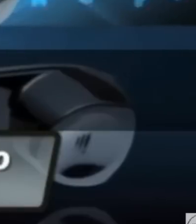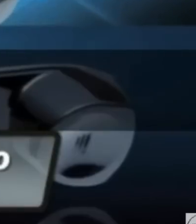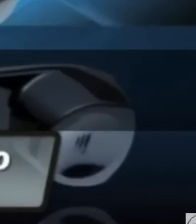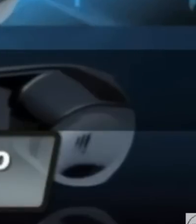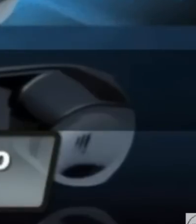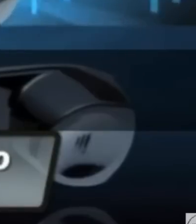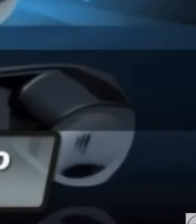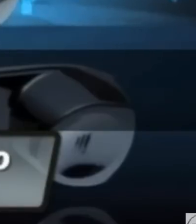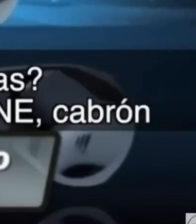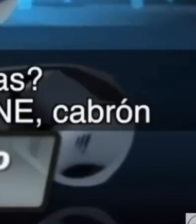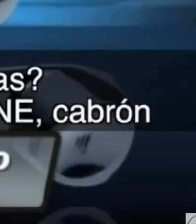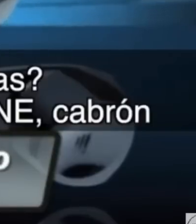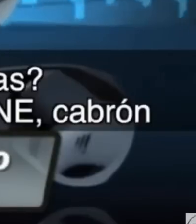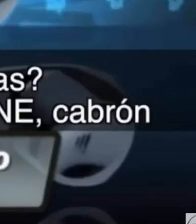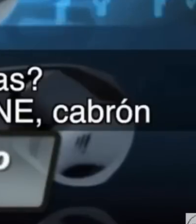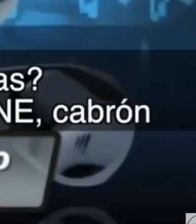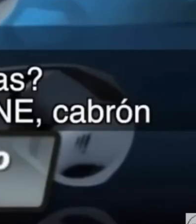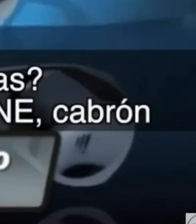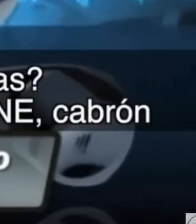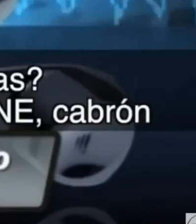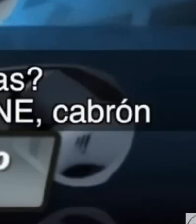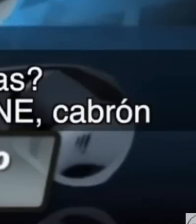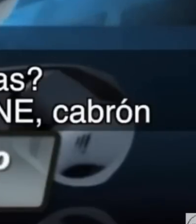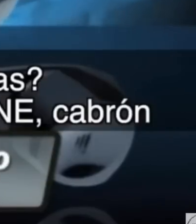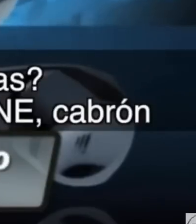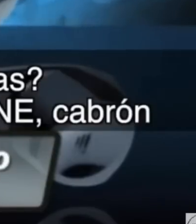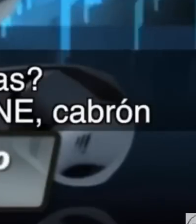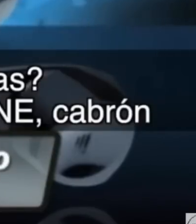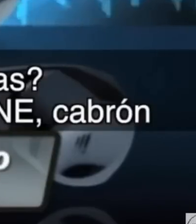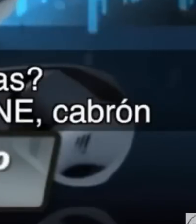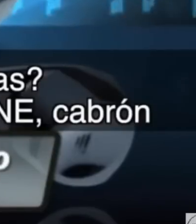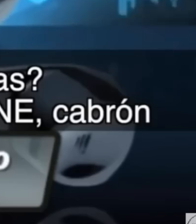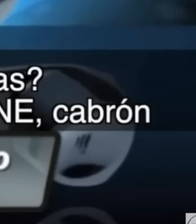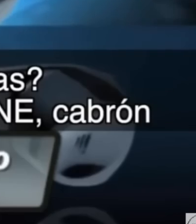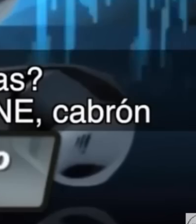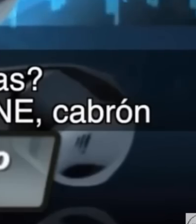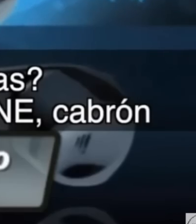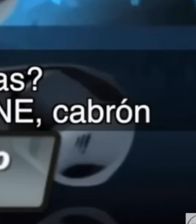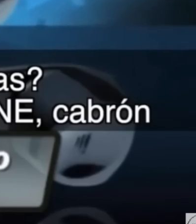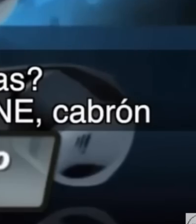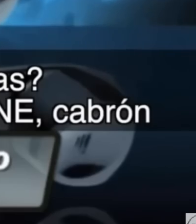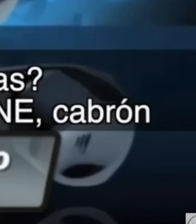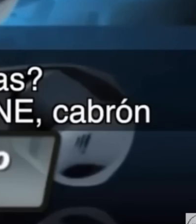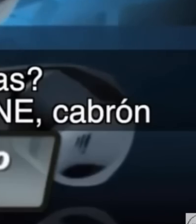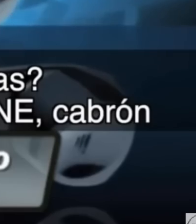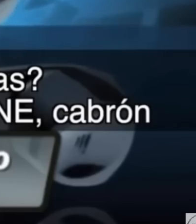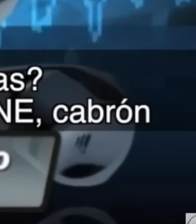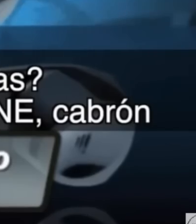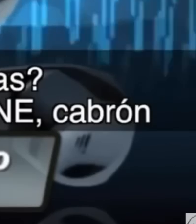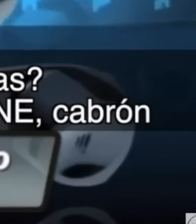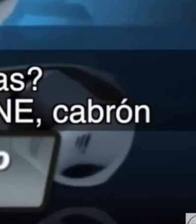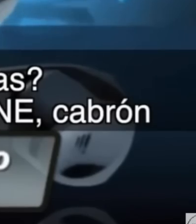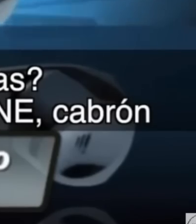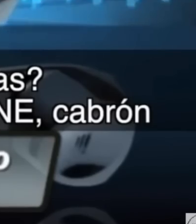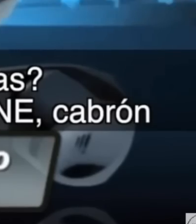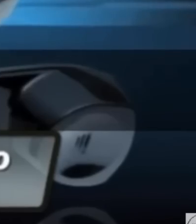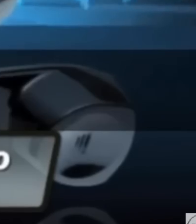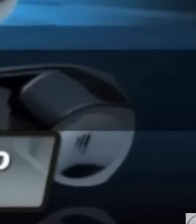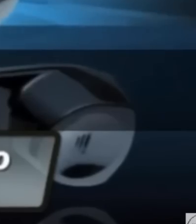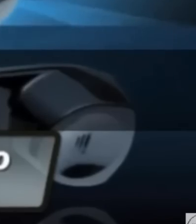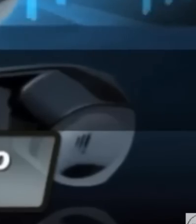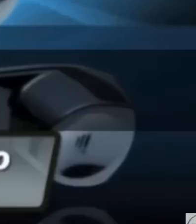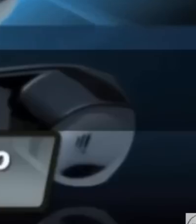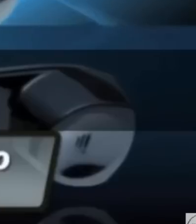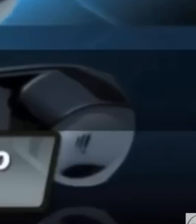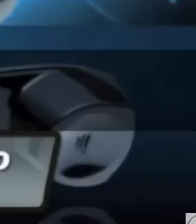No, mames, cabrón. No, no, hay que escribir las crónicas marcianas desde el Ingen. Sí, sí,